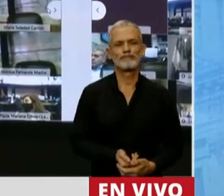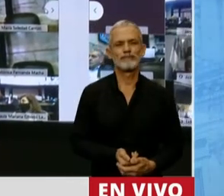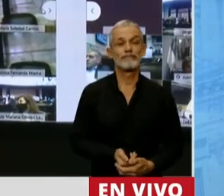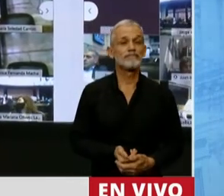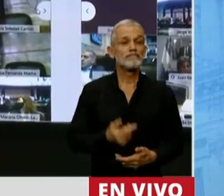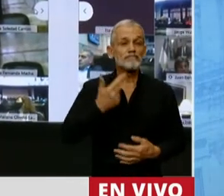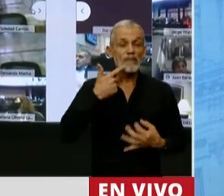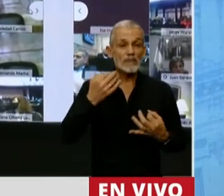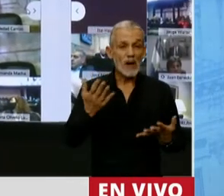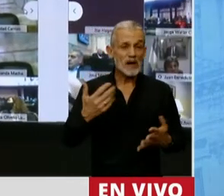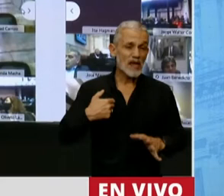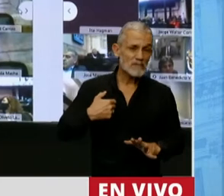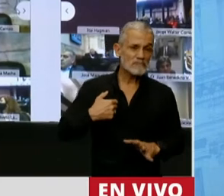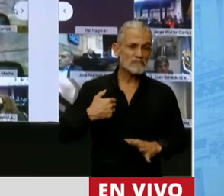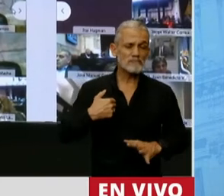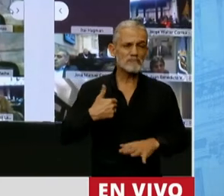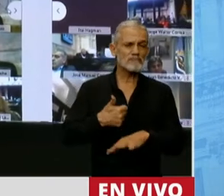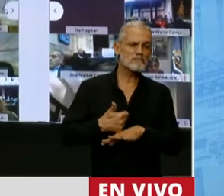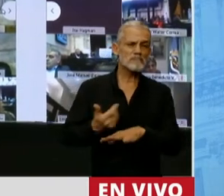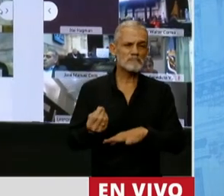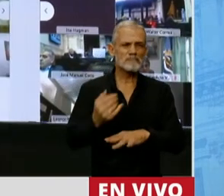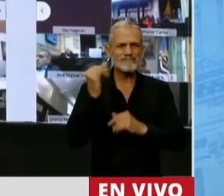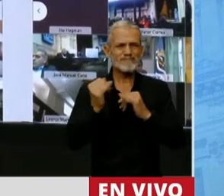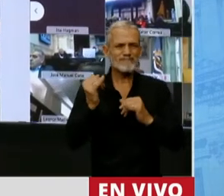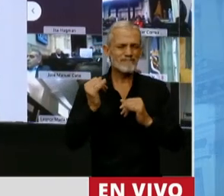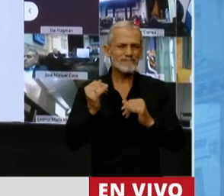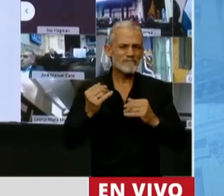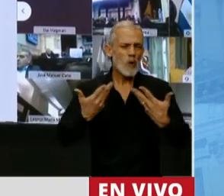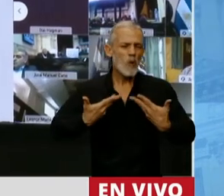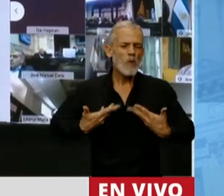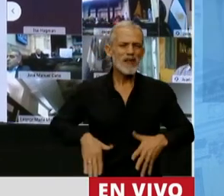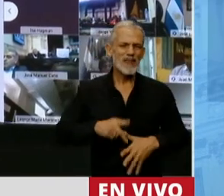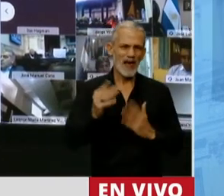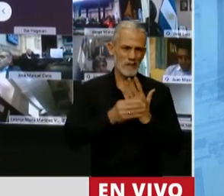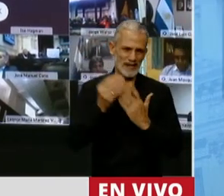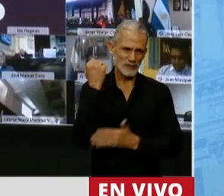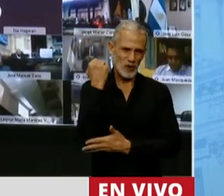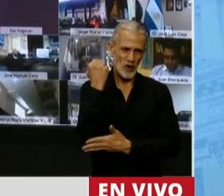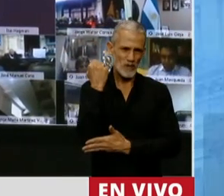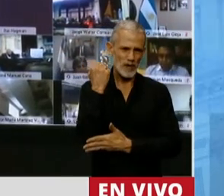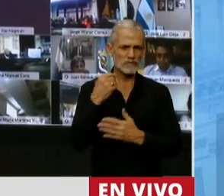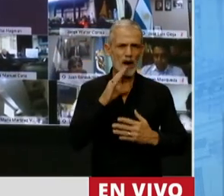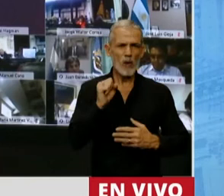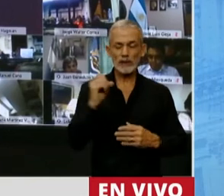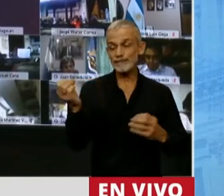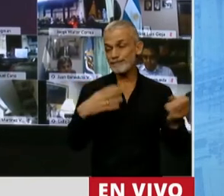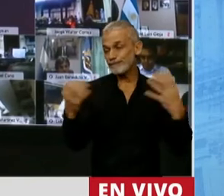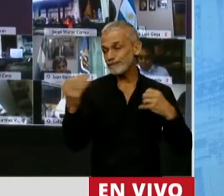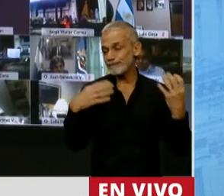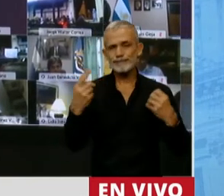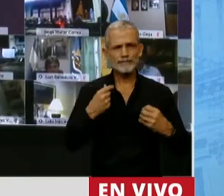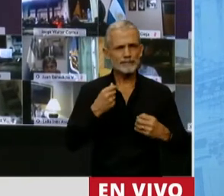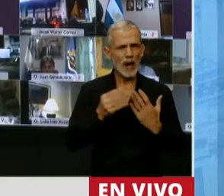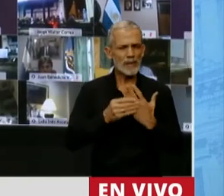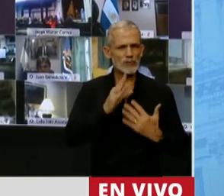La verdad es yo quiero destacar la humildad del ministro, que soportó estoicamente cualquier tipo de agresiones